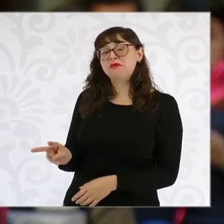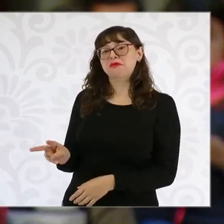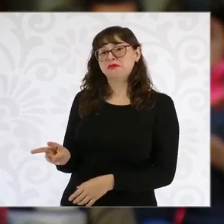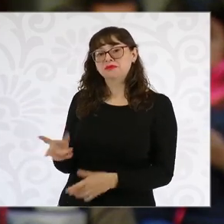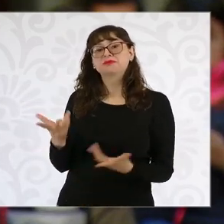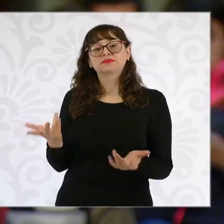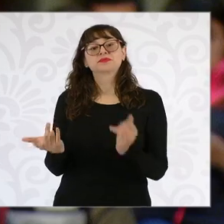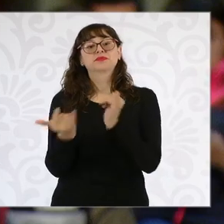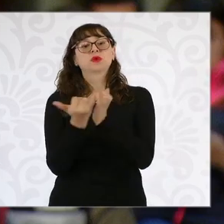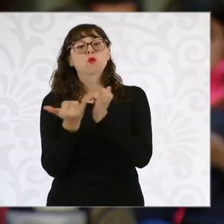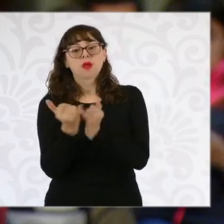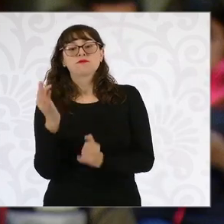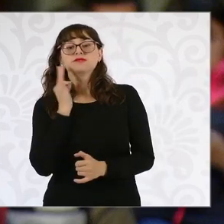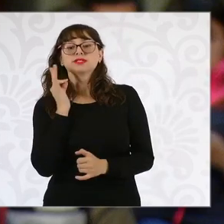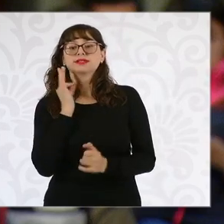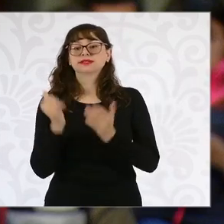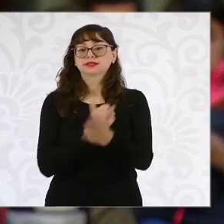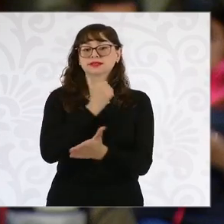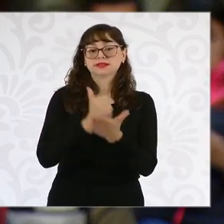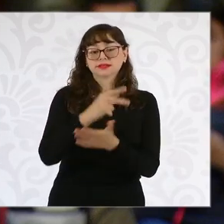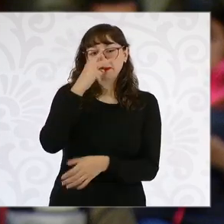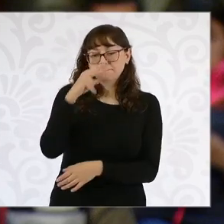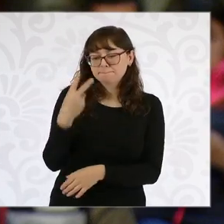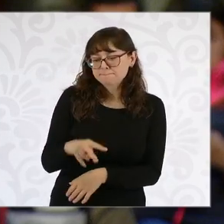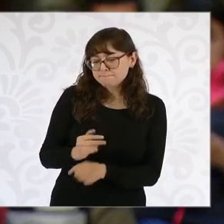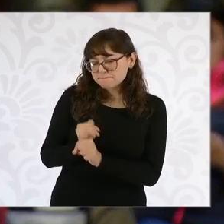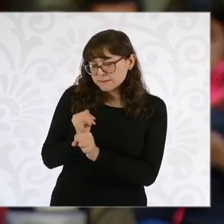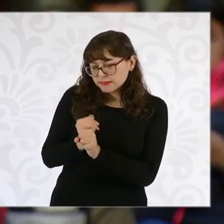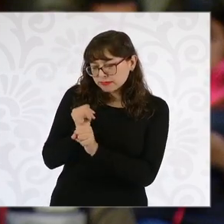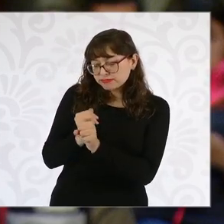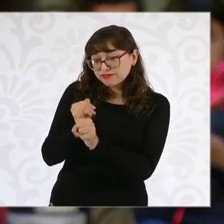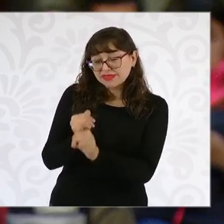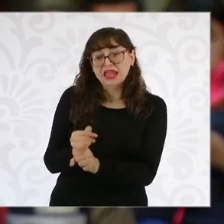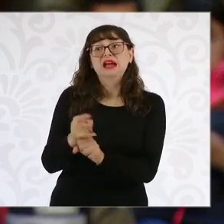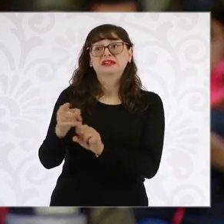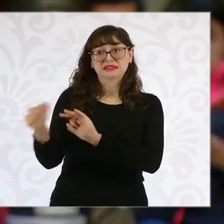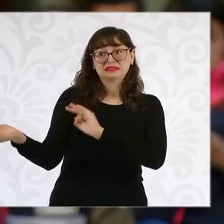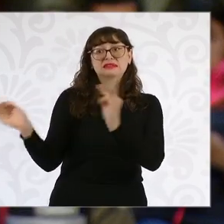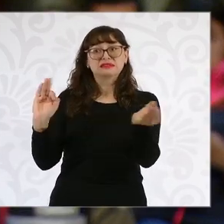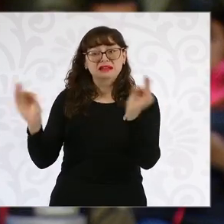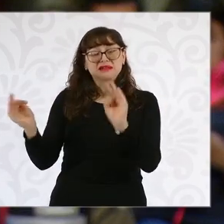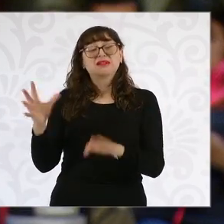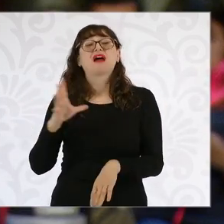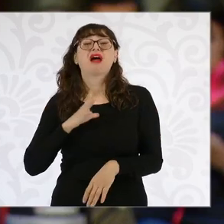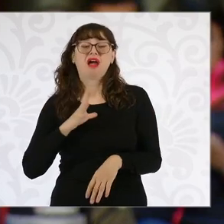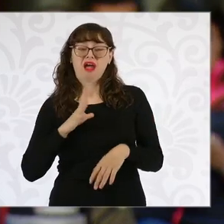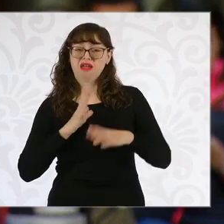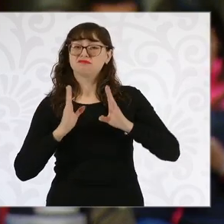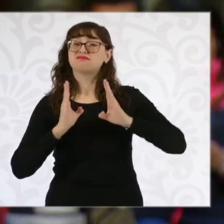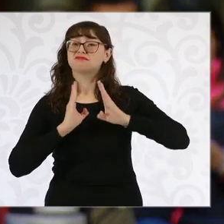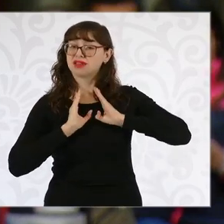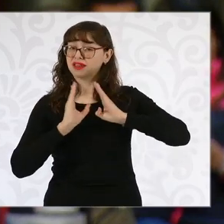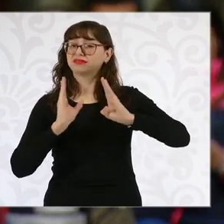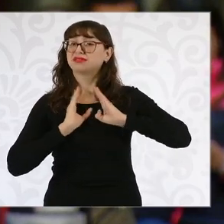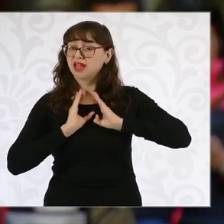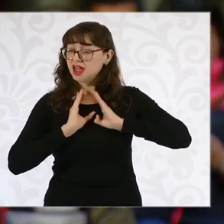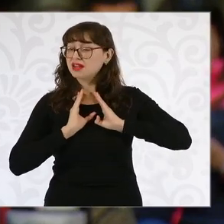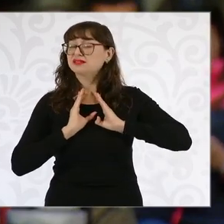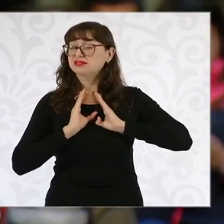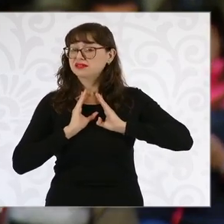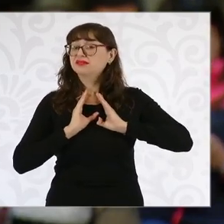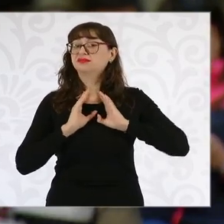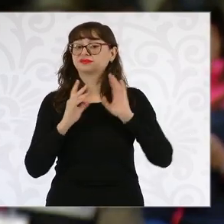de la Ciudad de México, se pudo acreditar la presencia de integrantes del Ejército Mexicano de Inteligencia, se pudo acreditar